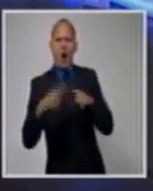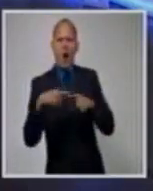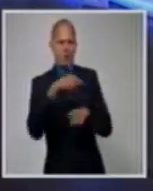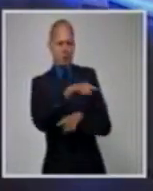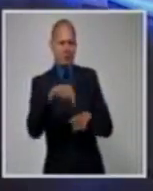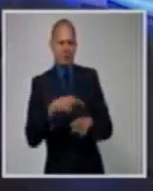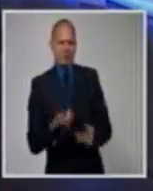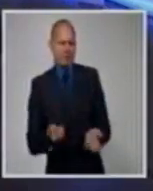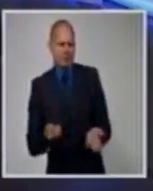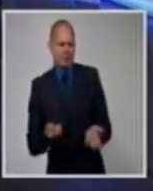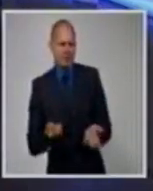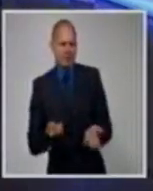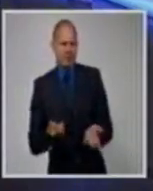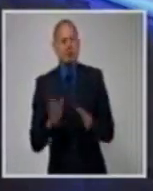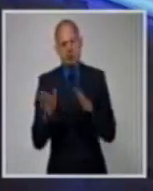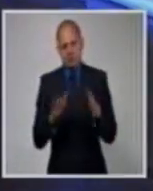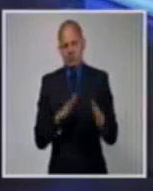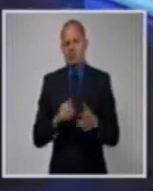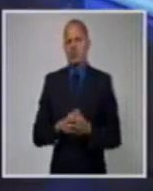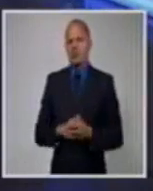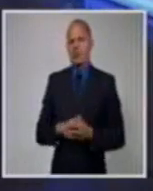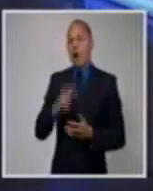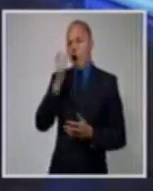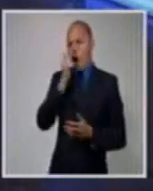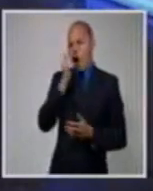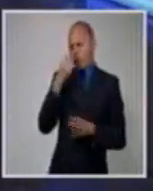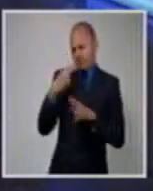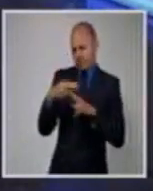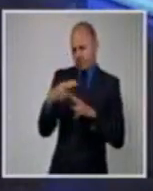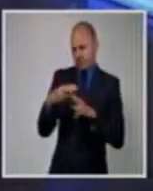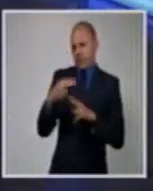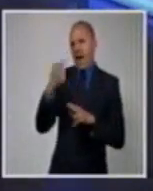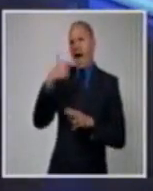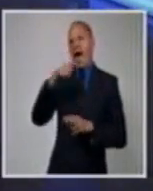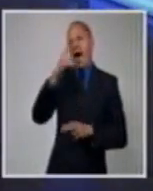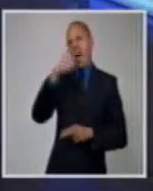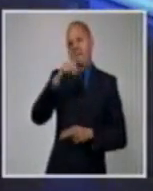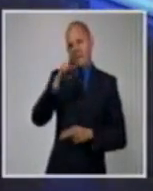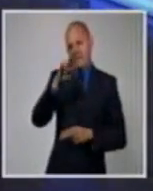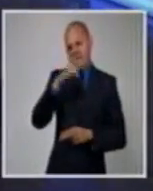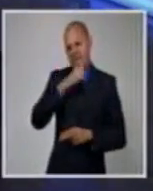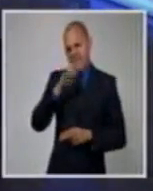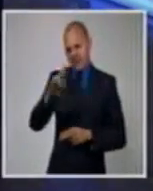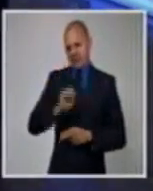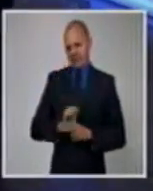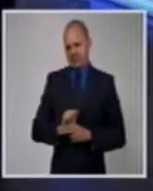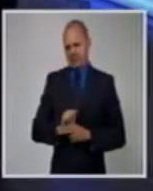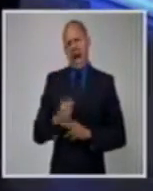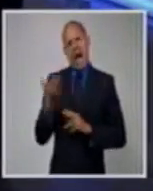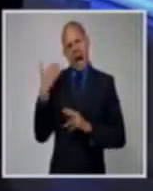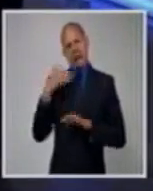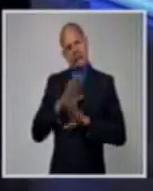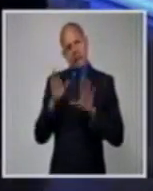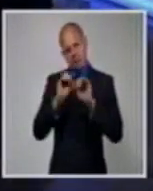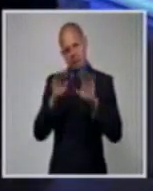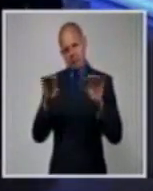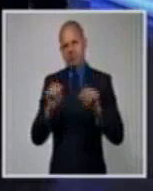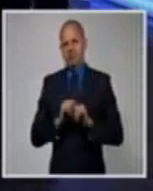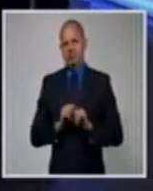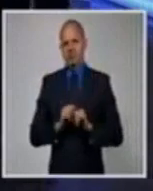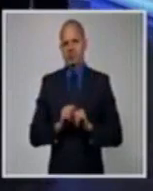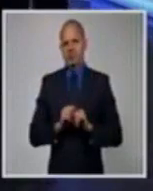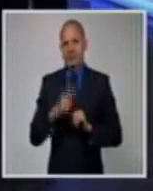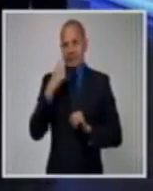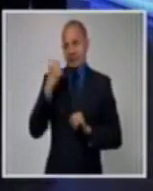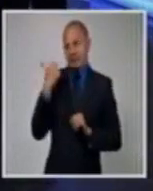Javier Gómez Sánchez, lo has leído. En varias oportunidades en las redes sociales hemos traído sus comentarios. Ha dicho lo siguiente, y yo quiero terminar